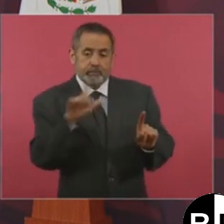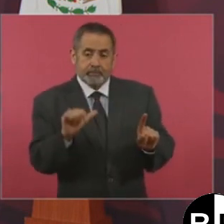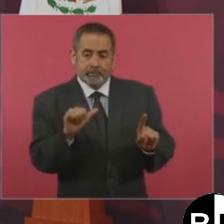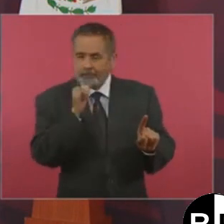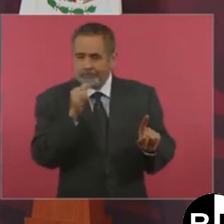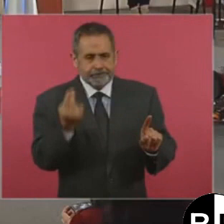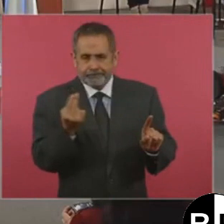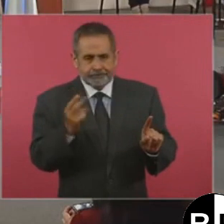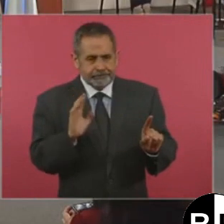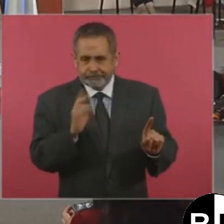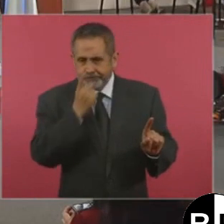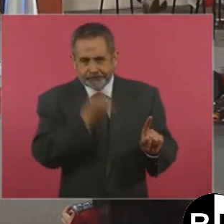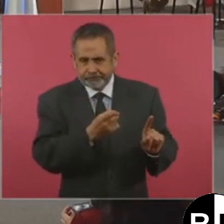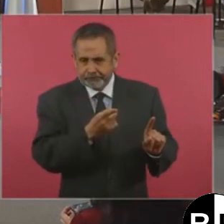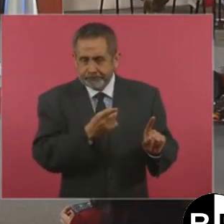Pero ya,